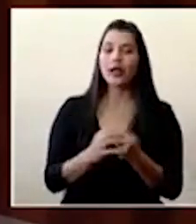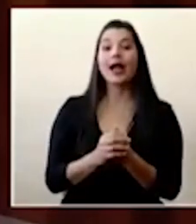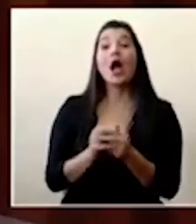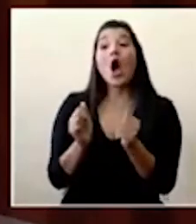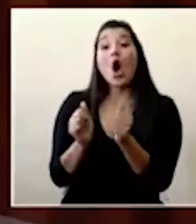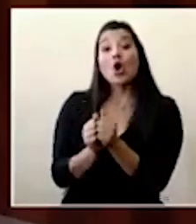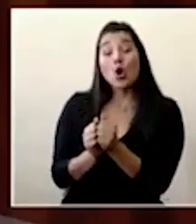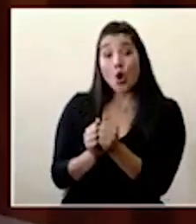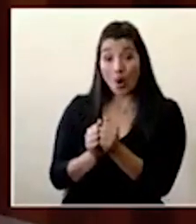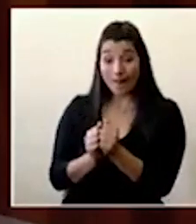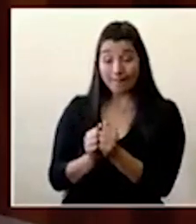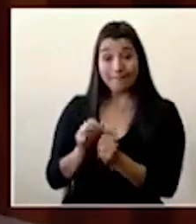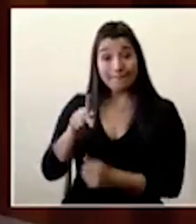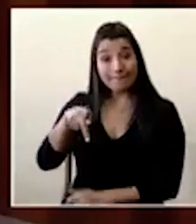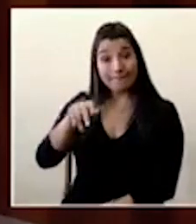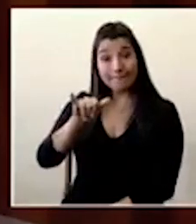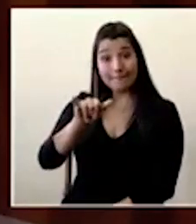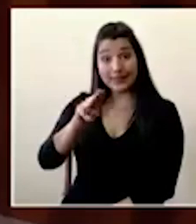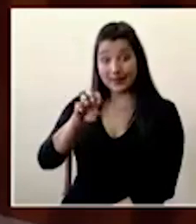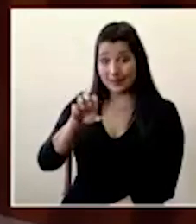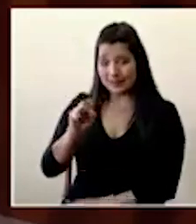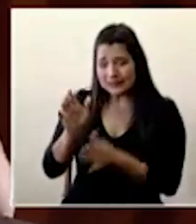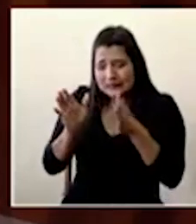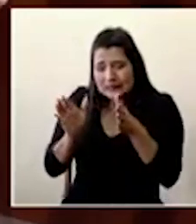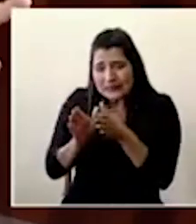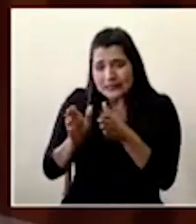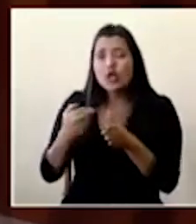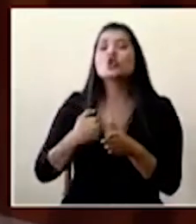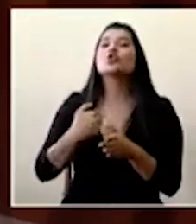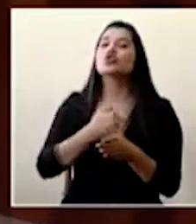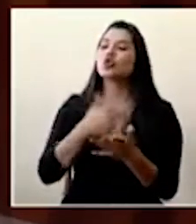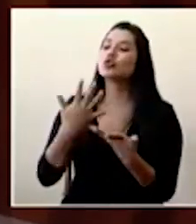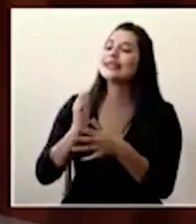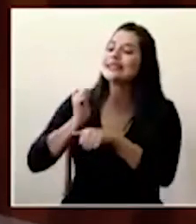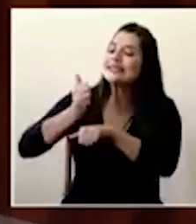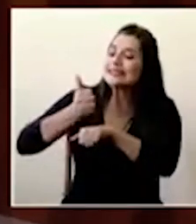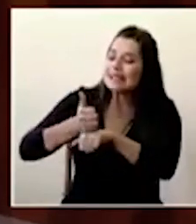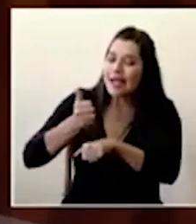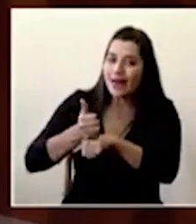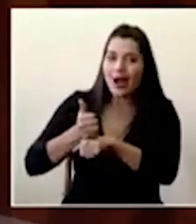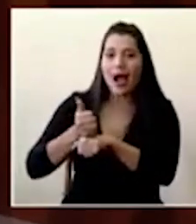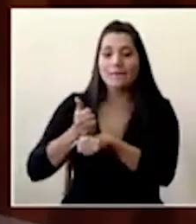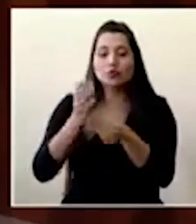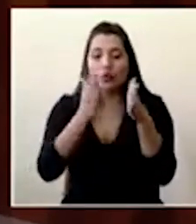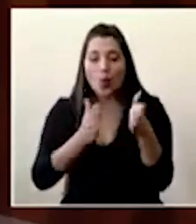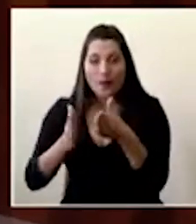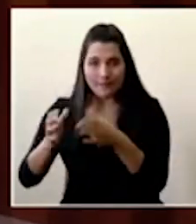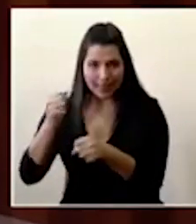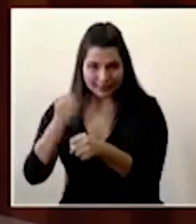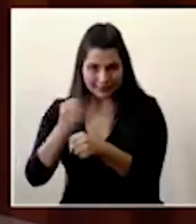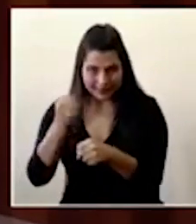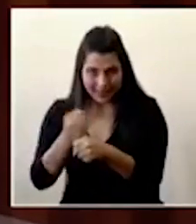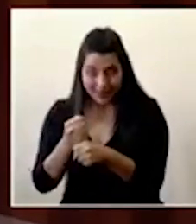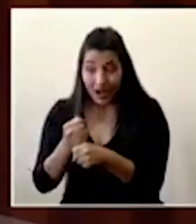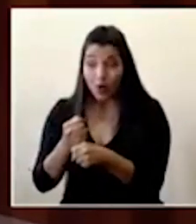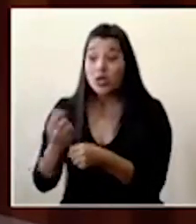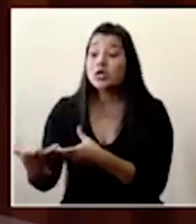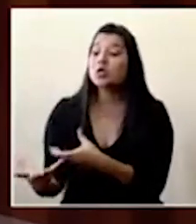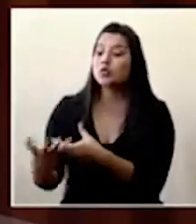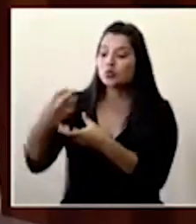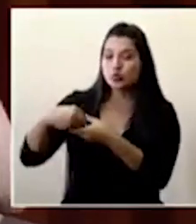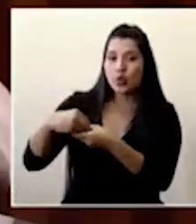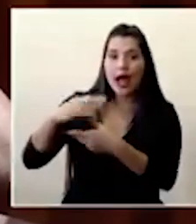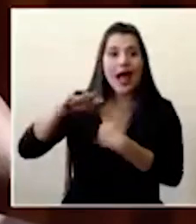mesa interinstitucional de trabajo que aglutina todas las instituciones públicas que están vinculadas al tema, digamos, del